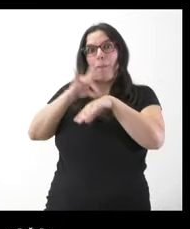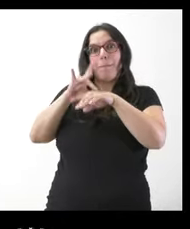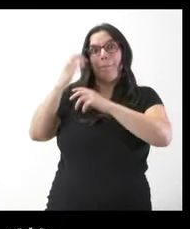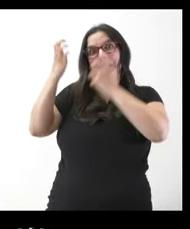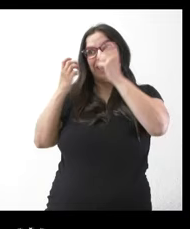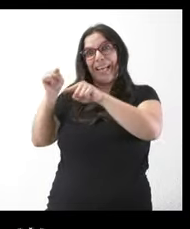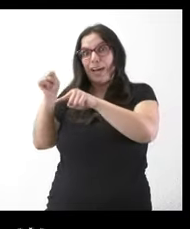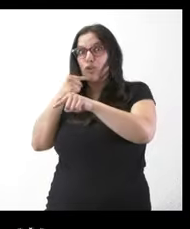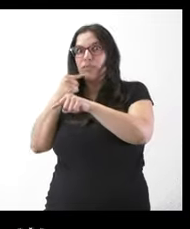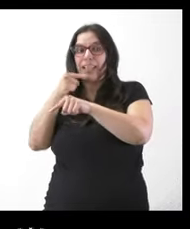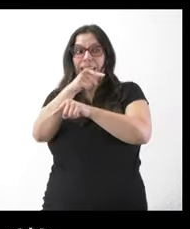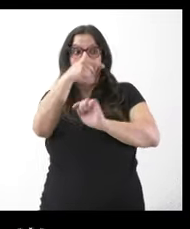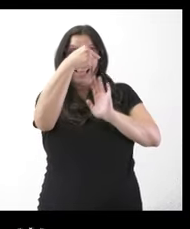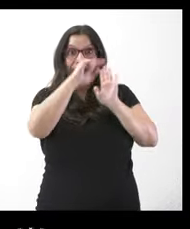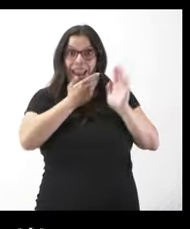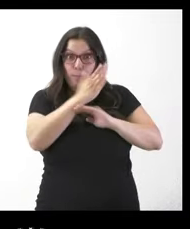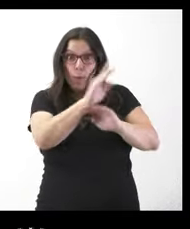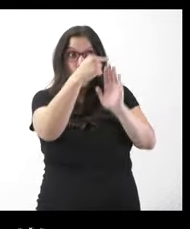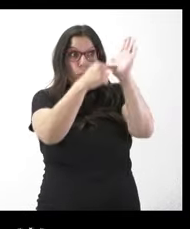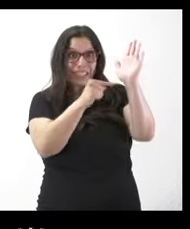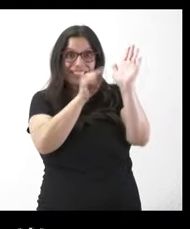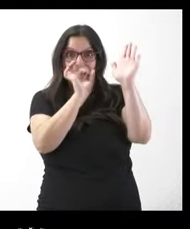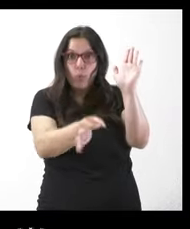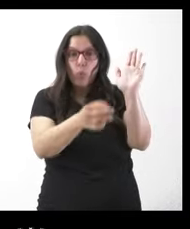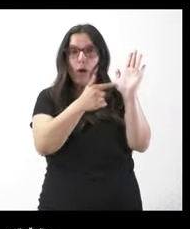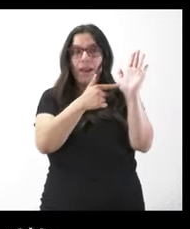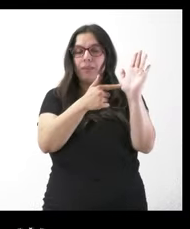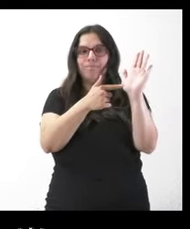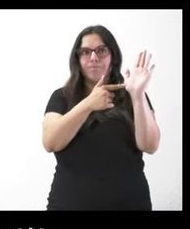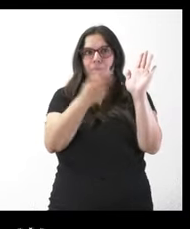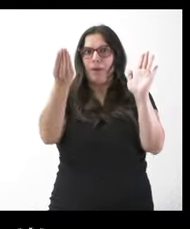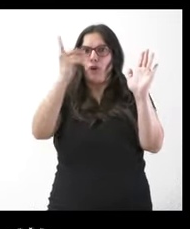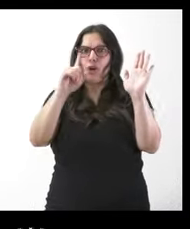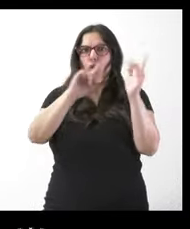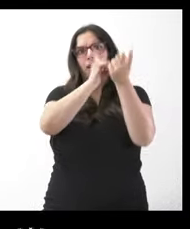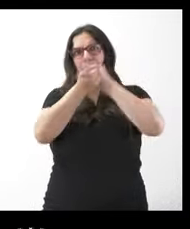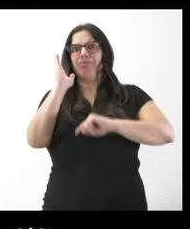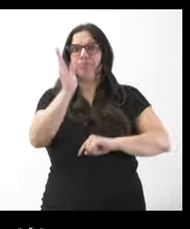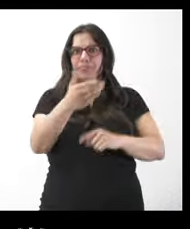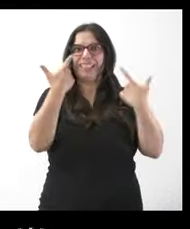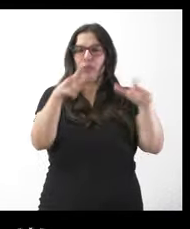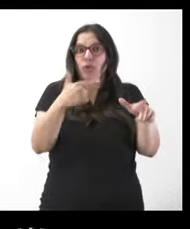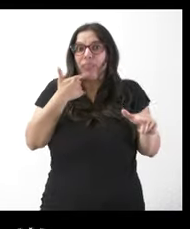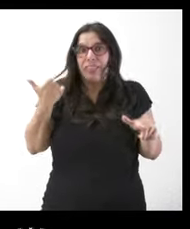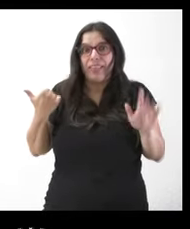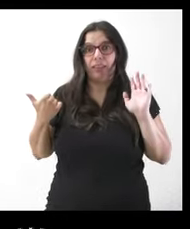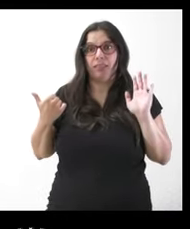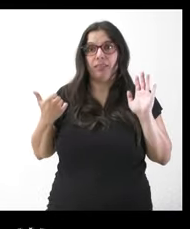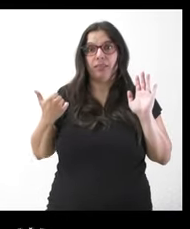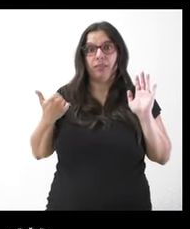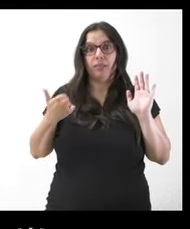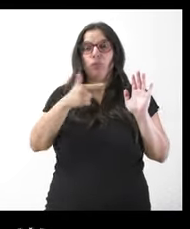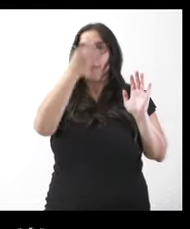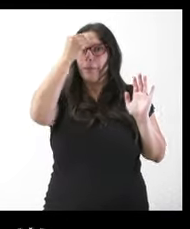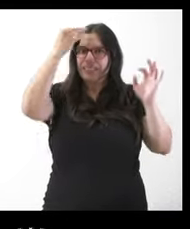que la aprobada así puede repercutir en lo contrario de lo que usted plantea que es un perjuicio para el sector no sé si creen que